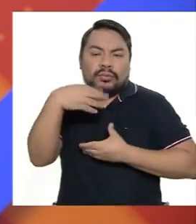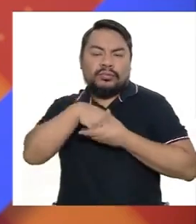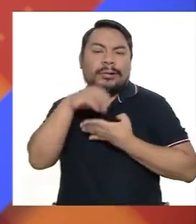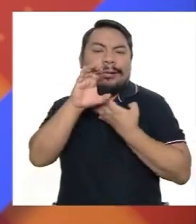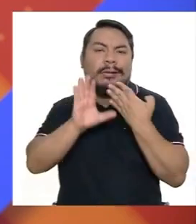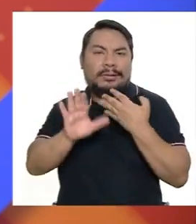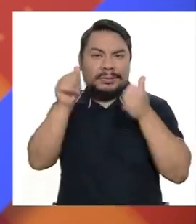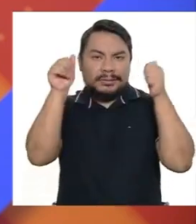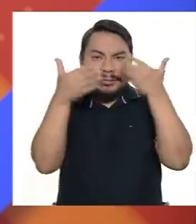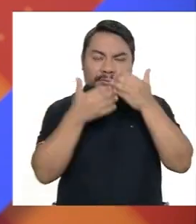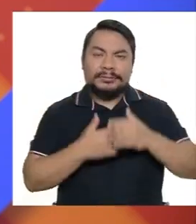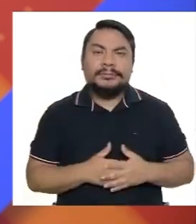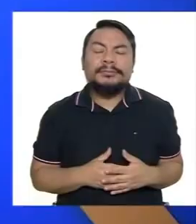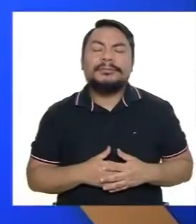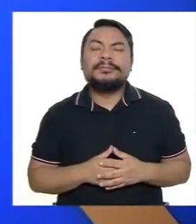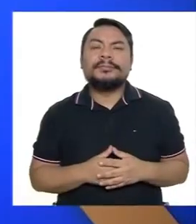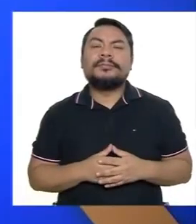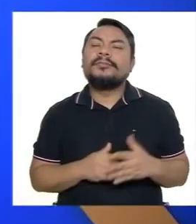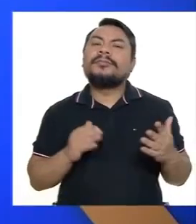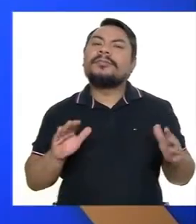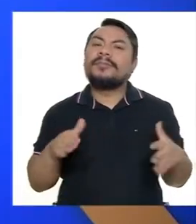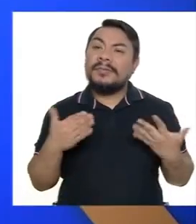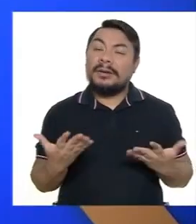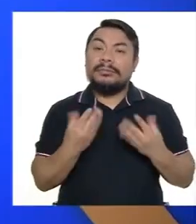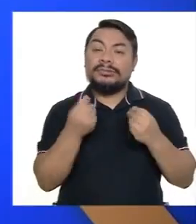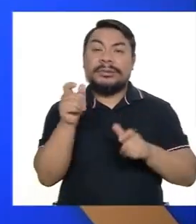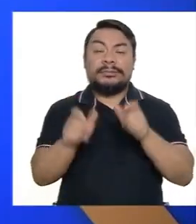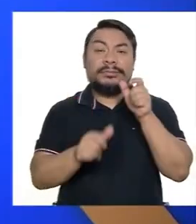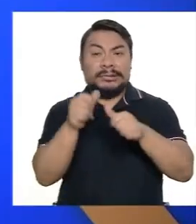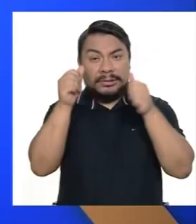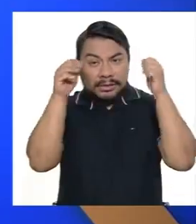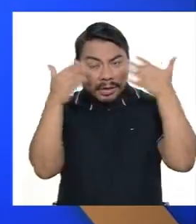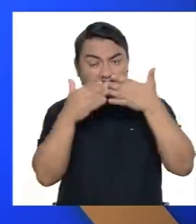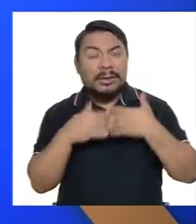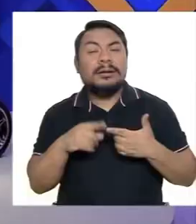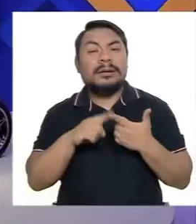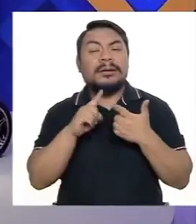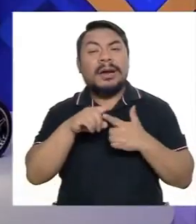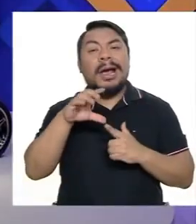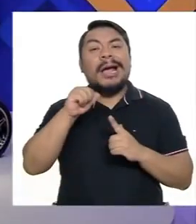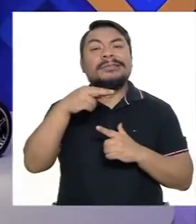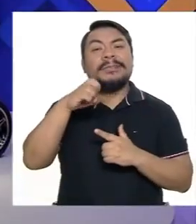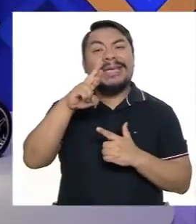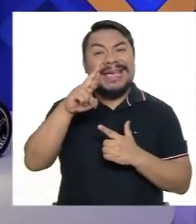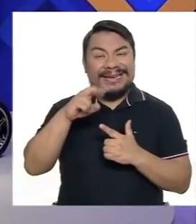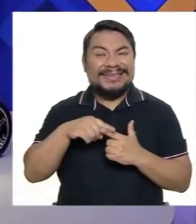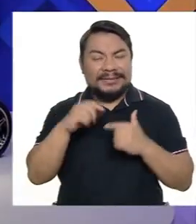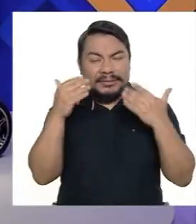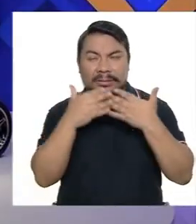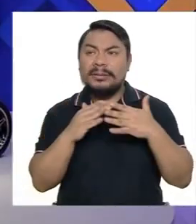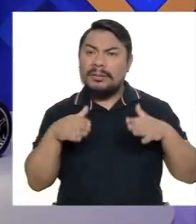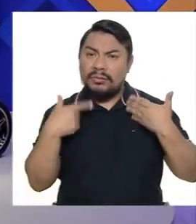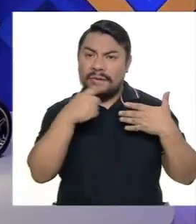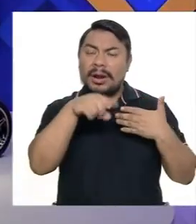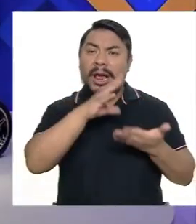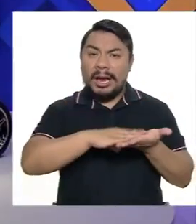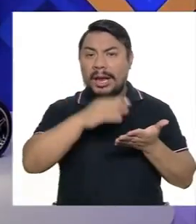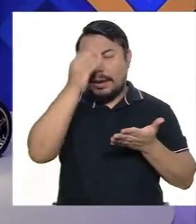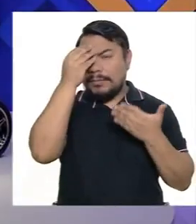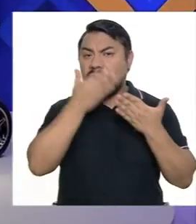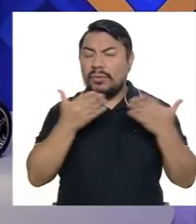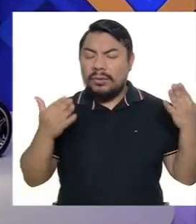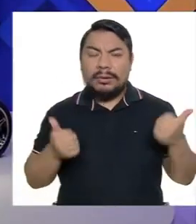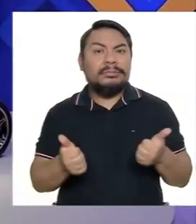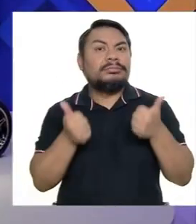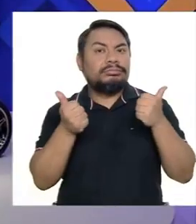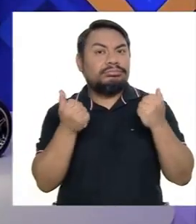y podemos ayudar bastante. Y hay muchas personas con Asperger o con autismo que también pueden aprender a hacer cosas